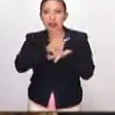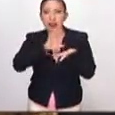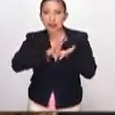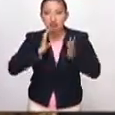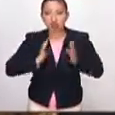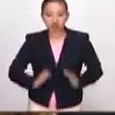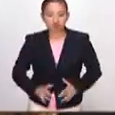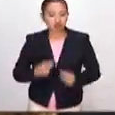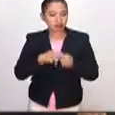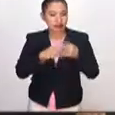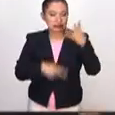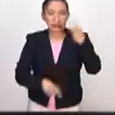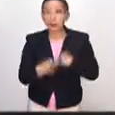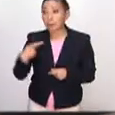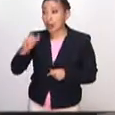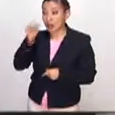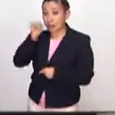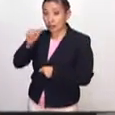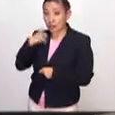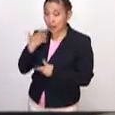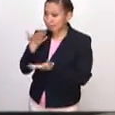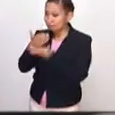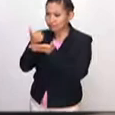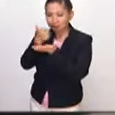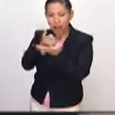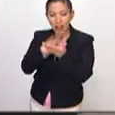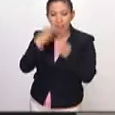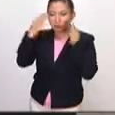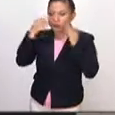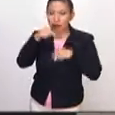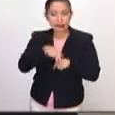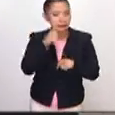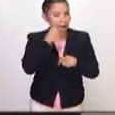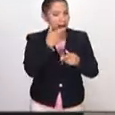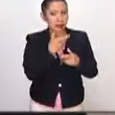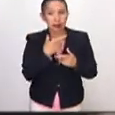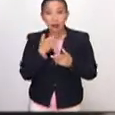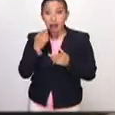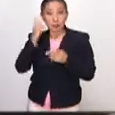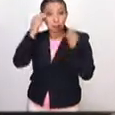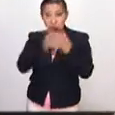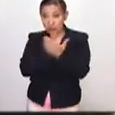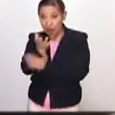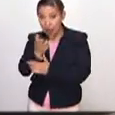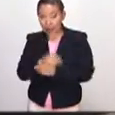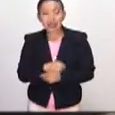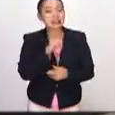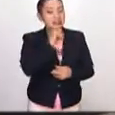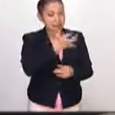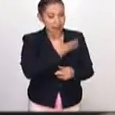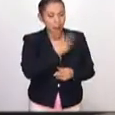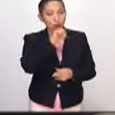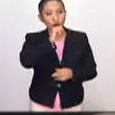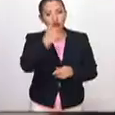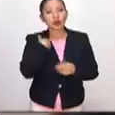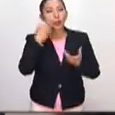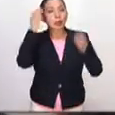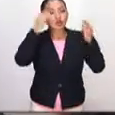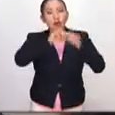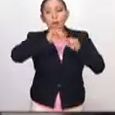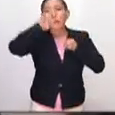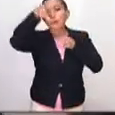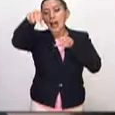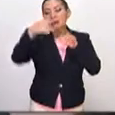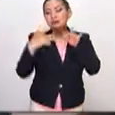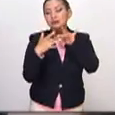con discapacidad motriz, etc. Pero siempre acuden al museo. Siempre acuden al museo. museo no sale a... Sí, tenemos un museo expandido,